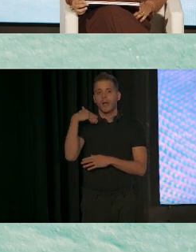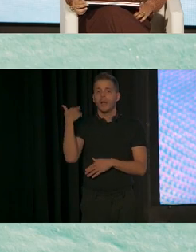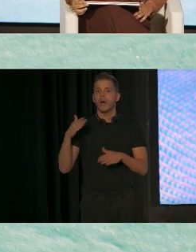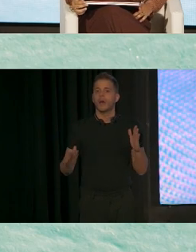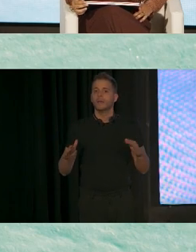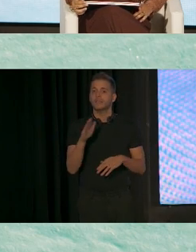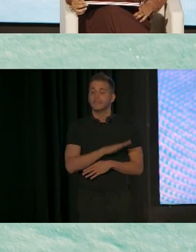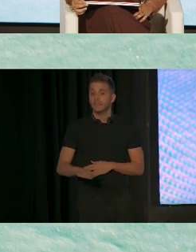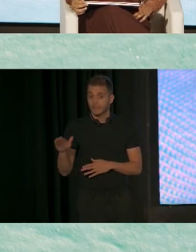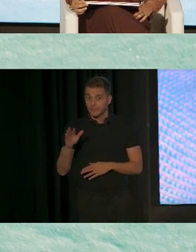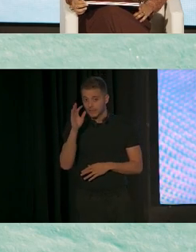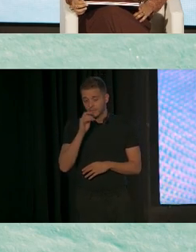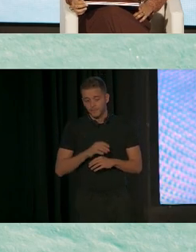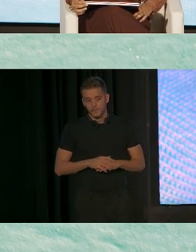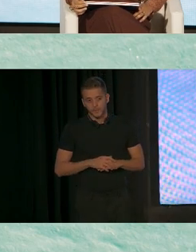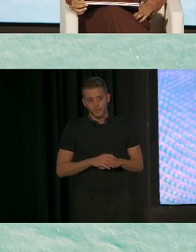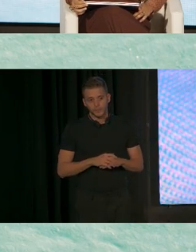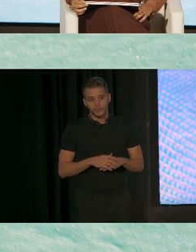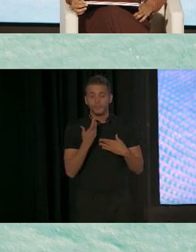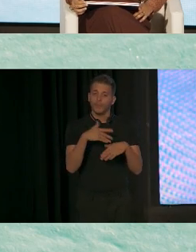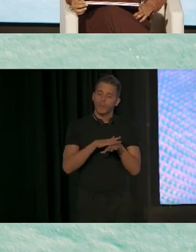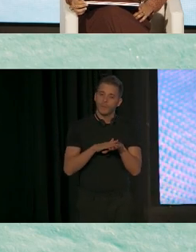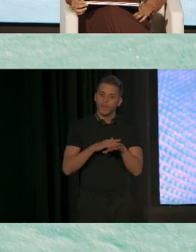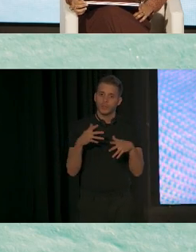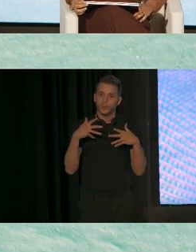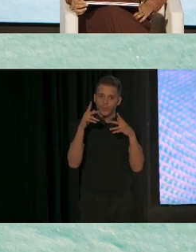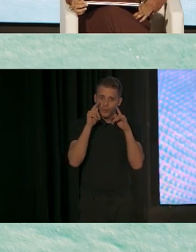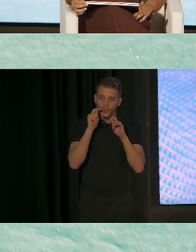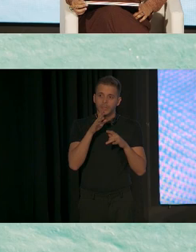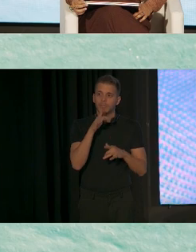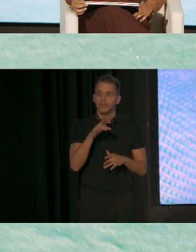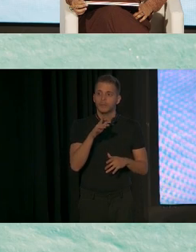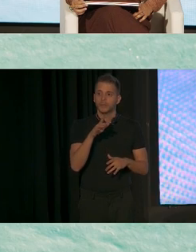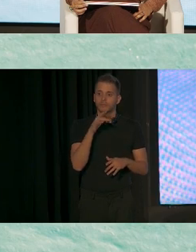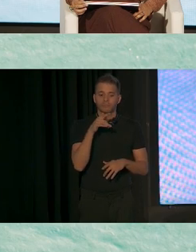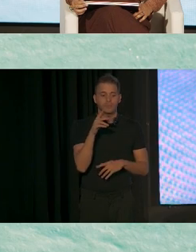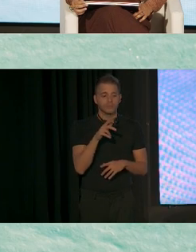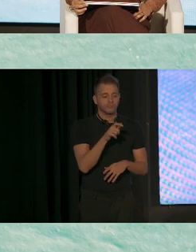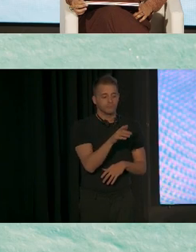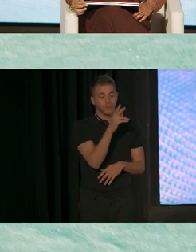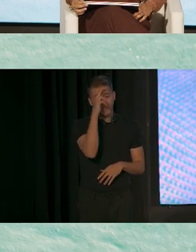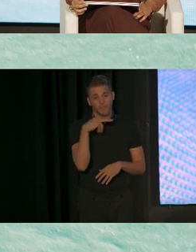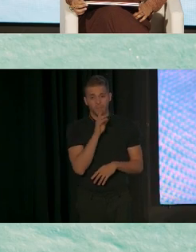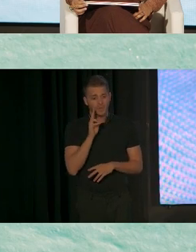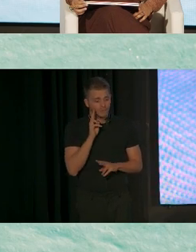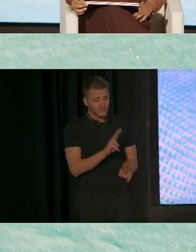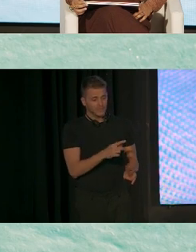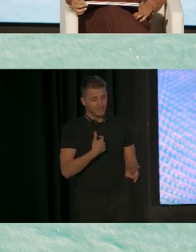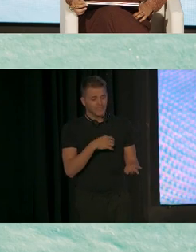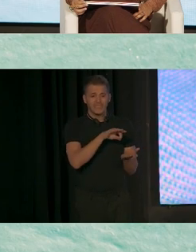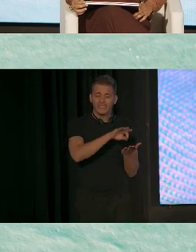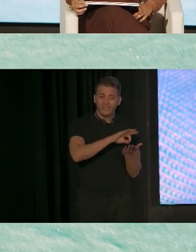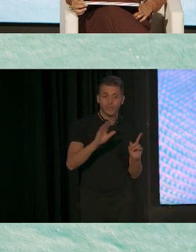y mis padres tuvieron mucha dificultad en entenderlo y encontrarle los servicios que